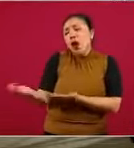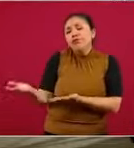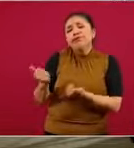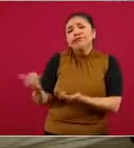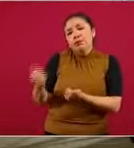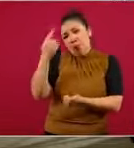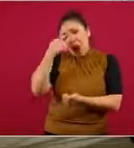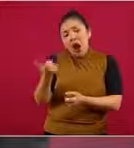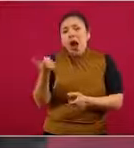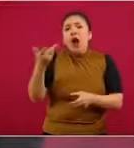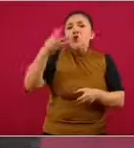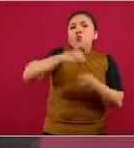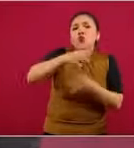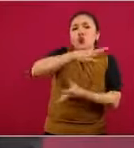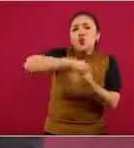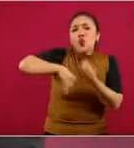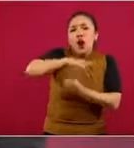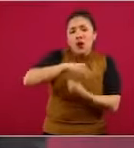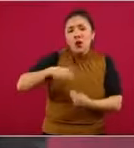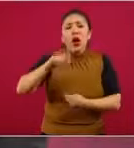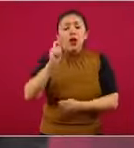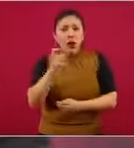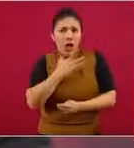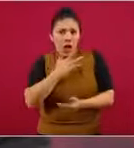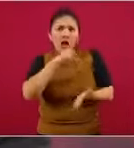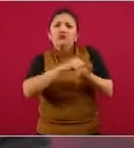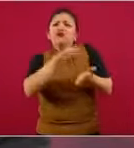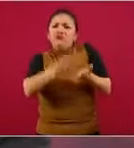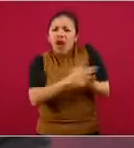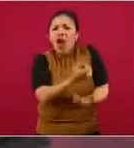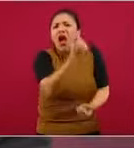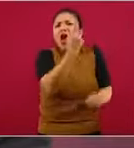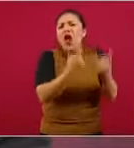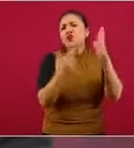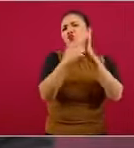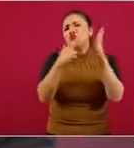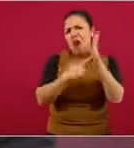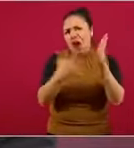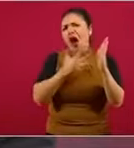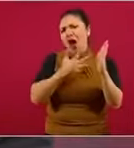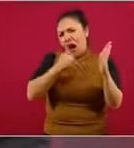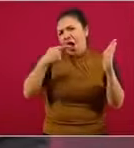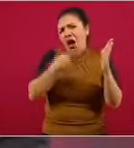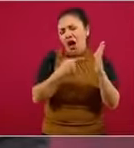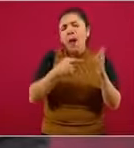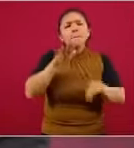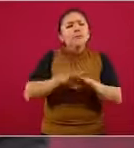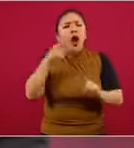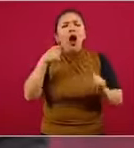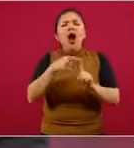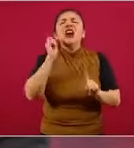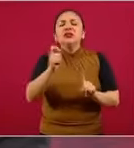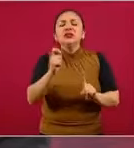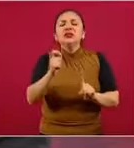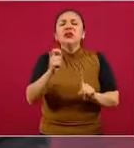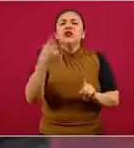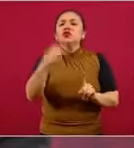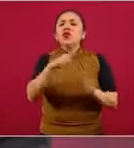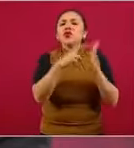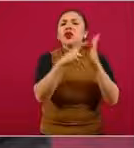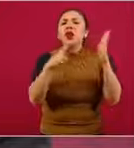recuperación. Estas cuotas están contempladas en alguno de los reglamentos, en particular en el reglamento,